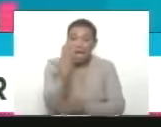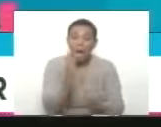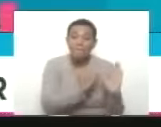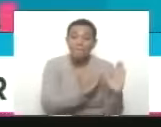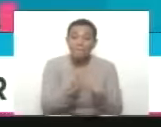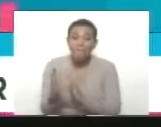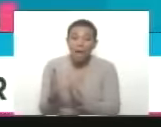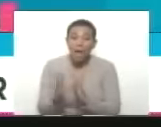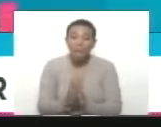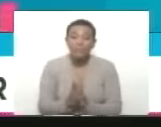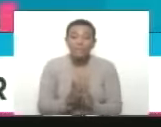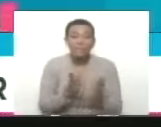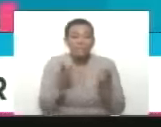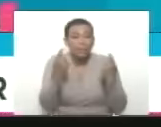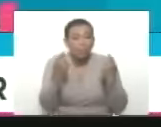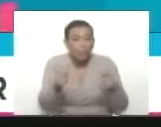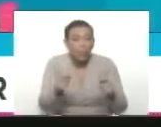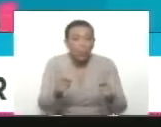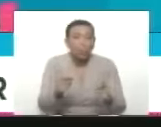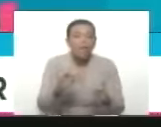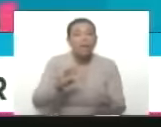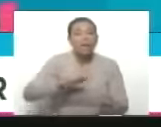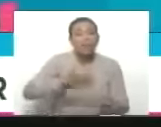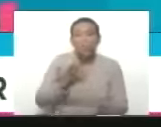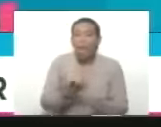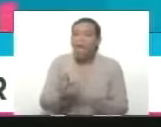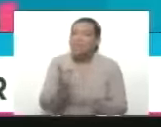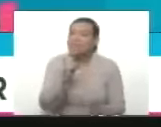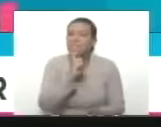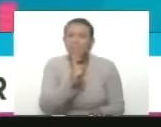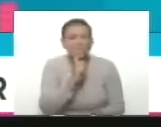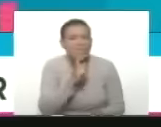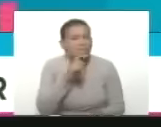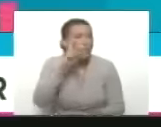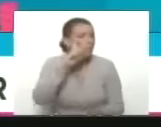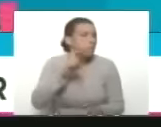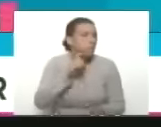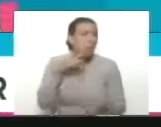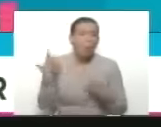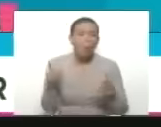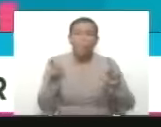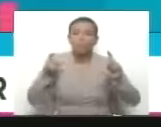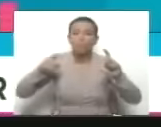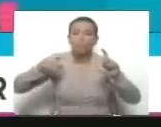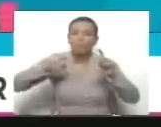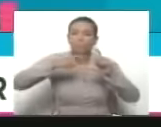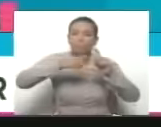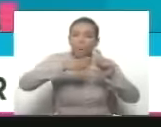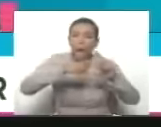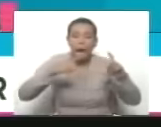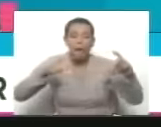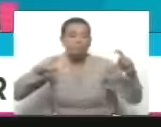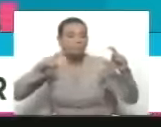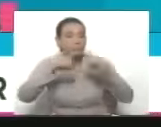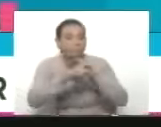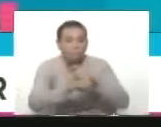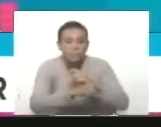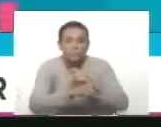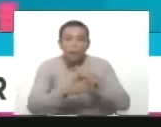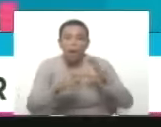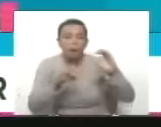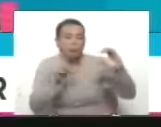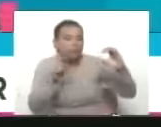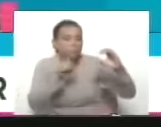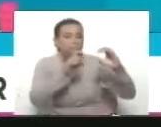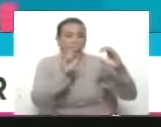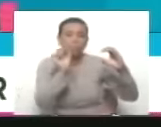programa de tratamiento de fertilidad orientados a facilitar la concepción porque fue un tema que en los estudios